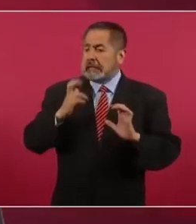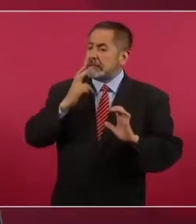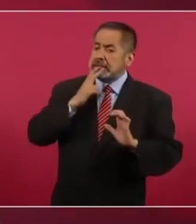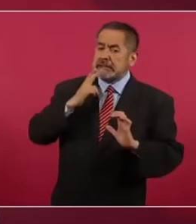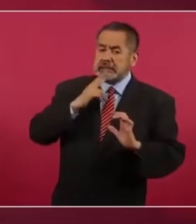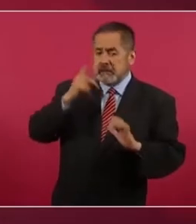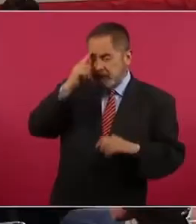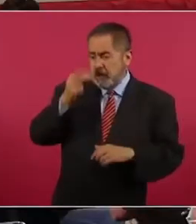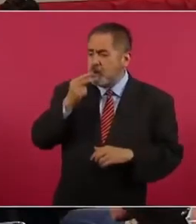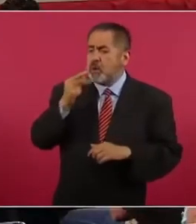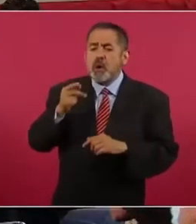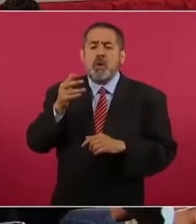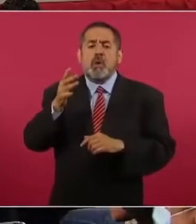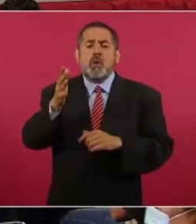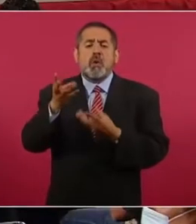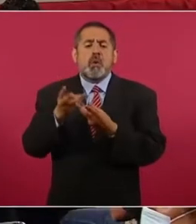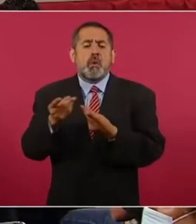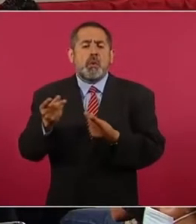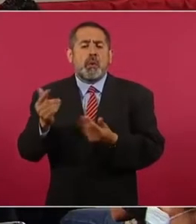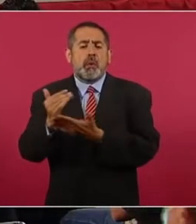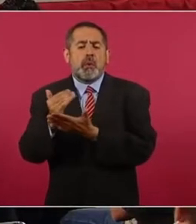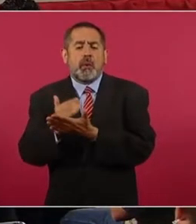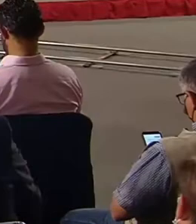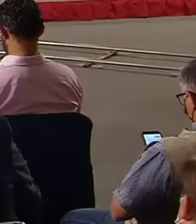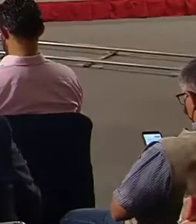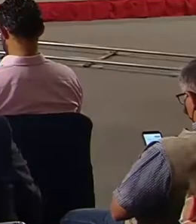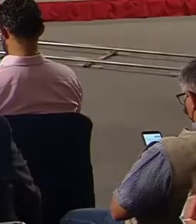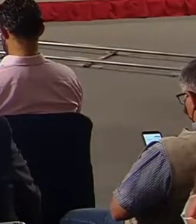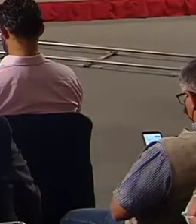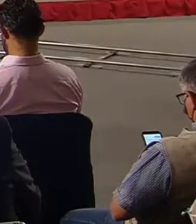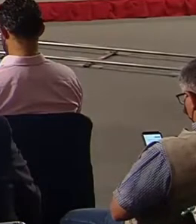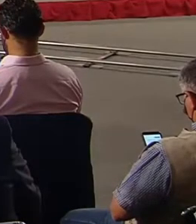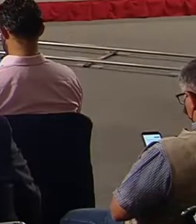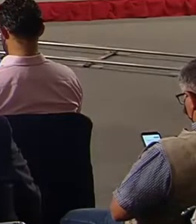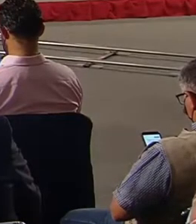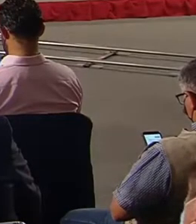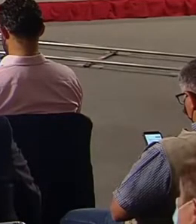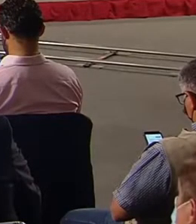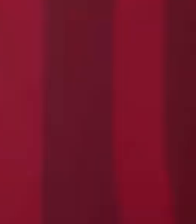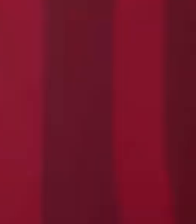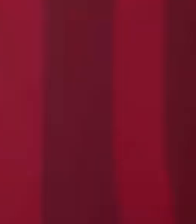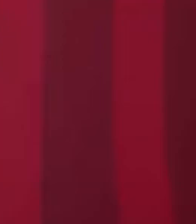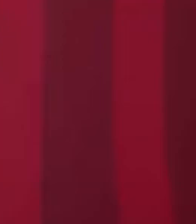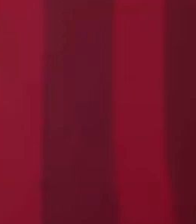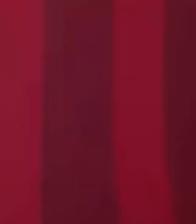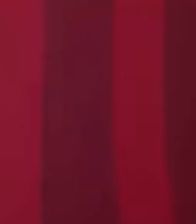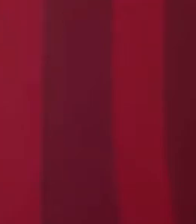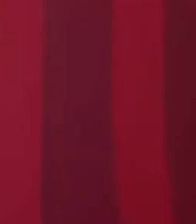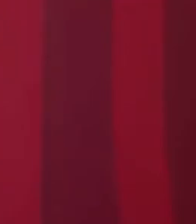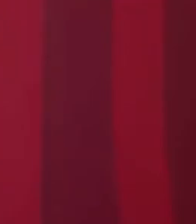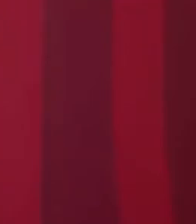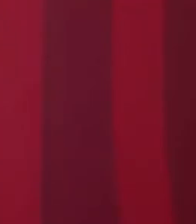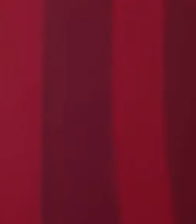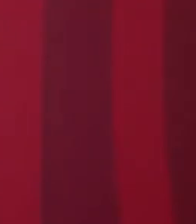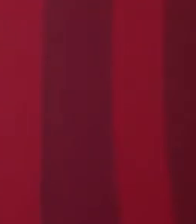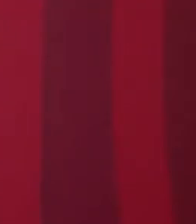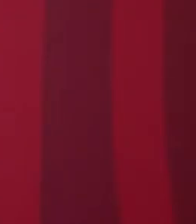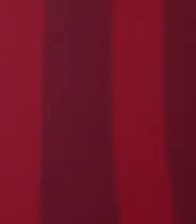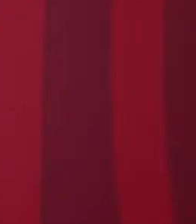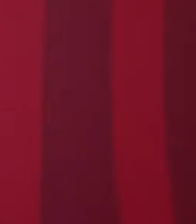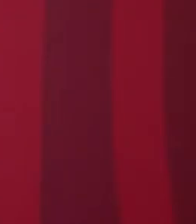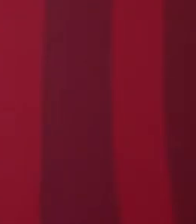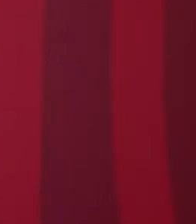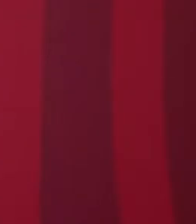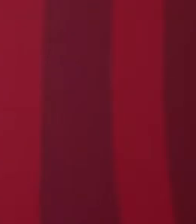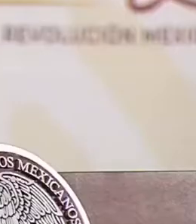para dejar de fumar. Esto es falso. Hay evidencia de que los vapeadores no sólo no ayudan a